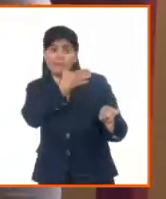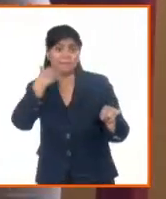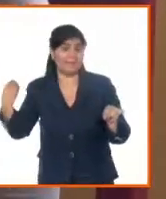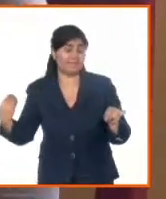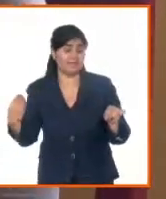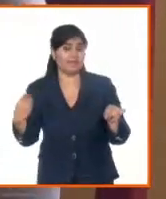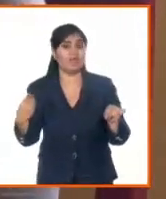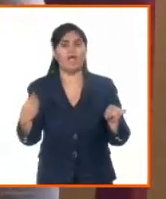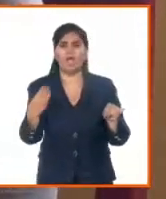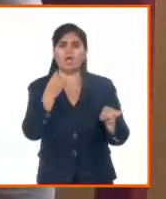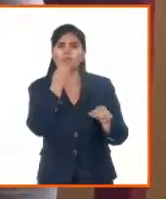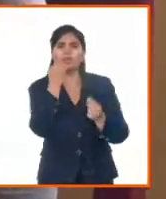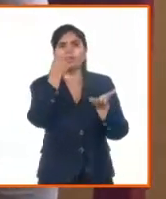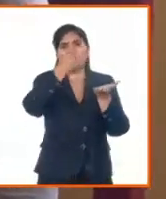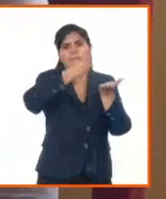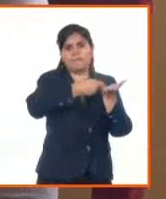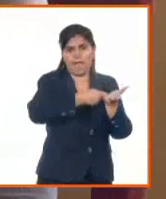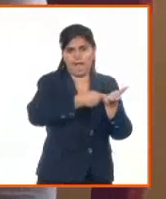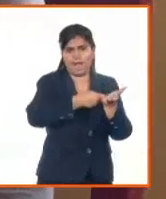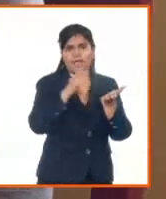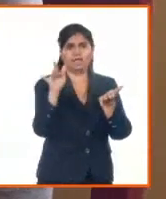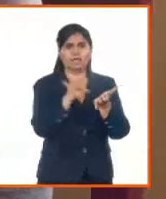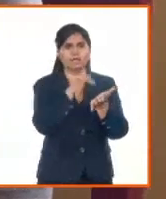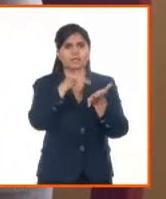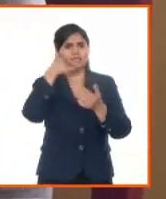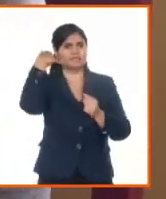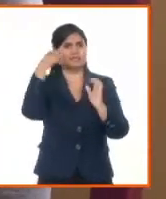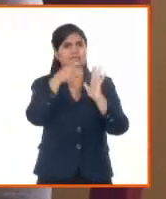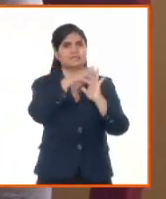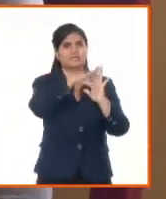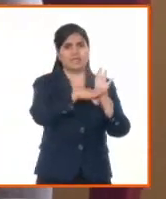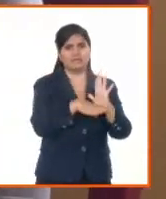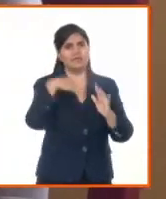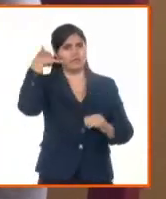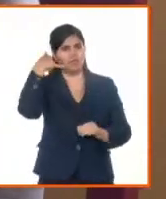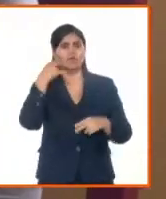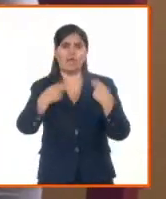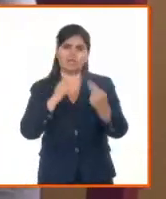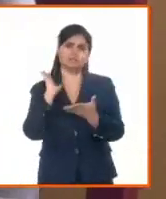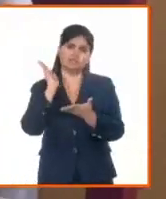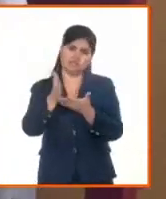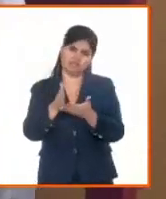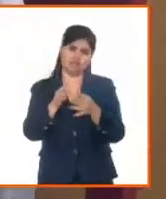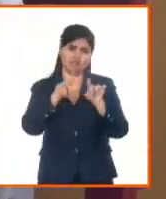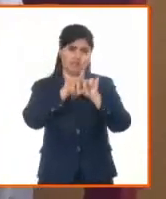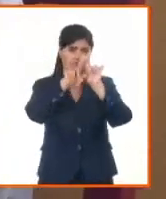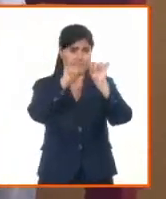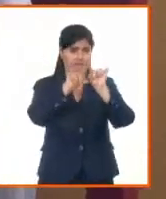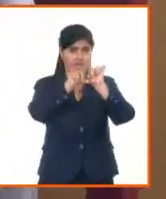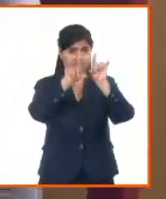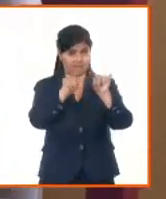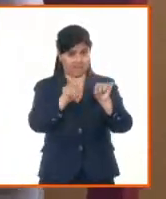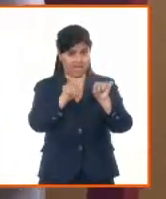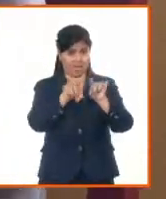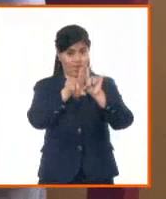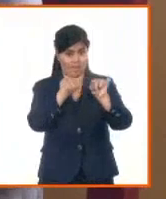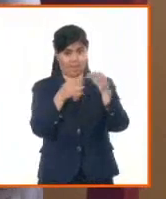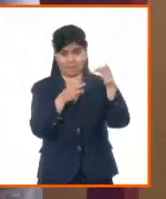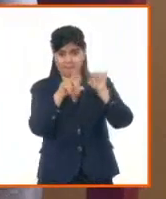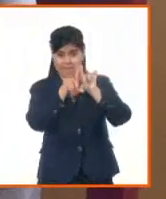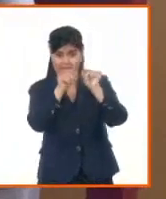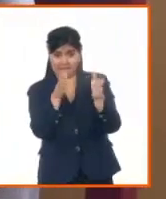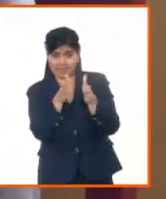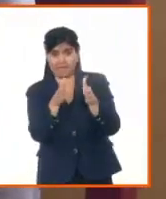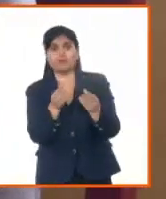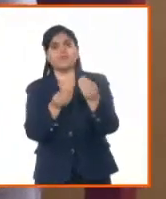sello por transfer móvil, lo pueden hacer, también pueden traer el sello físico, pero se da la opción de que lo pueden